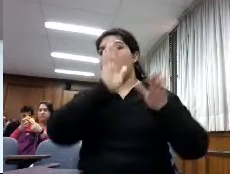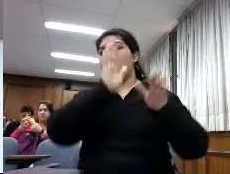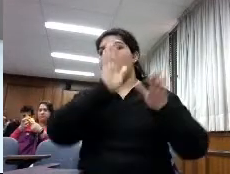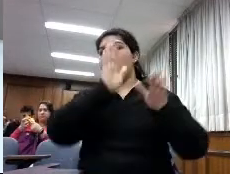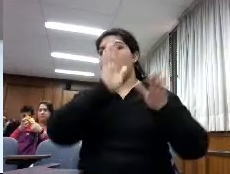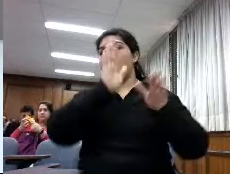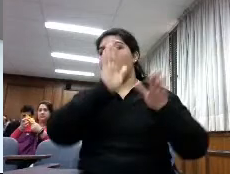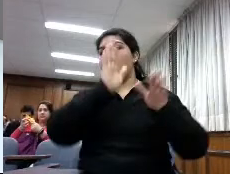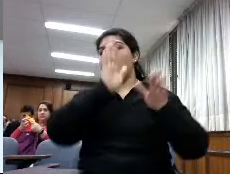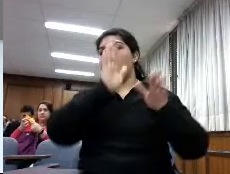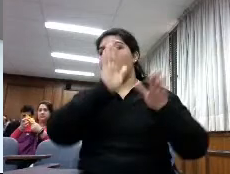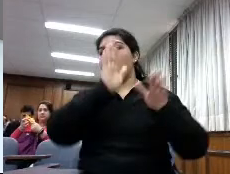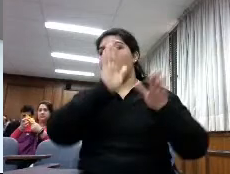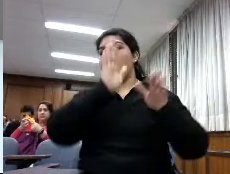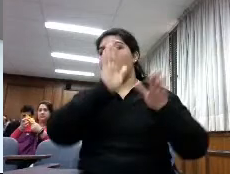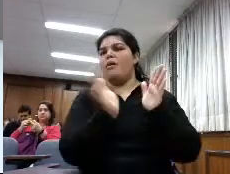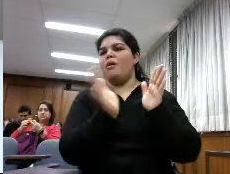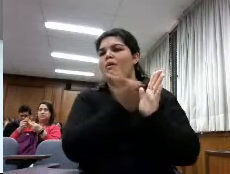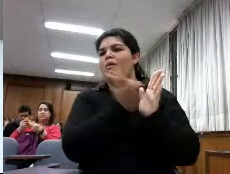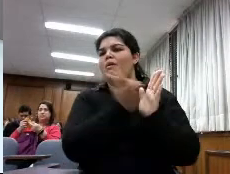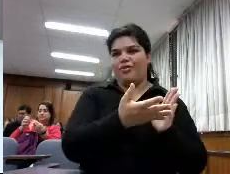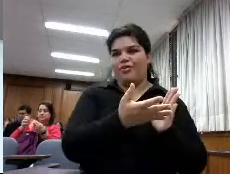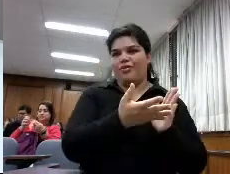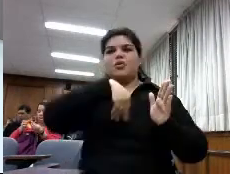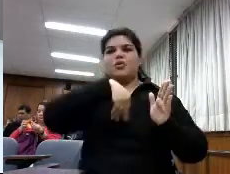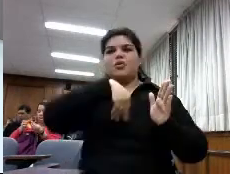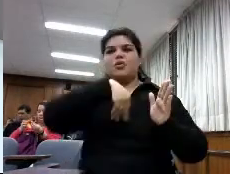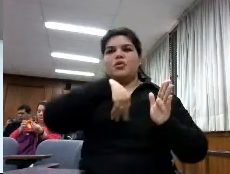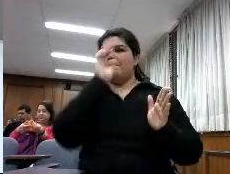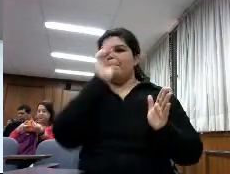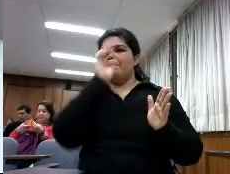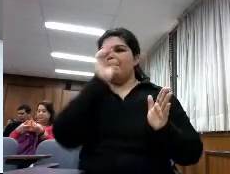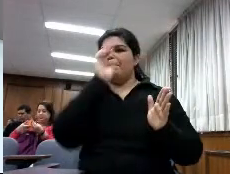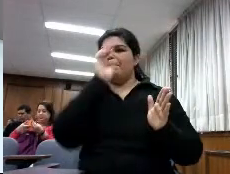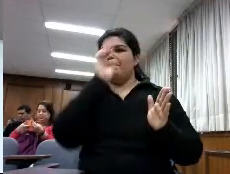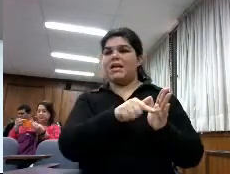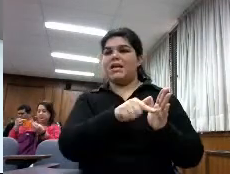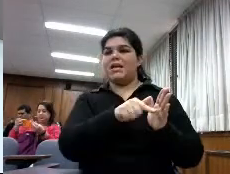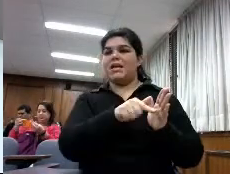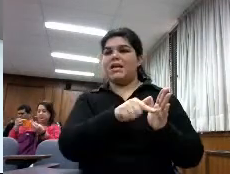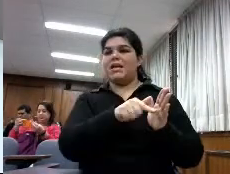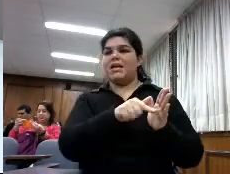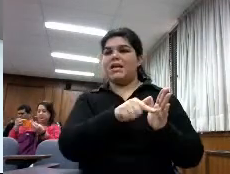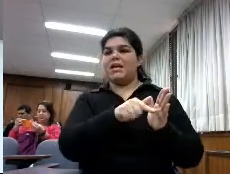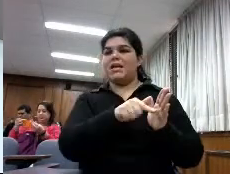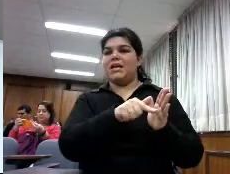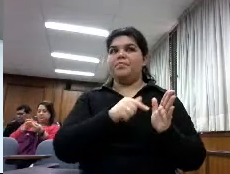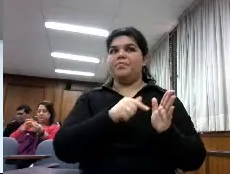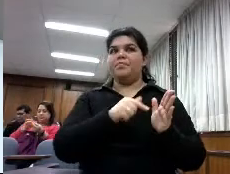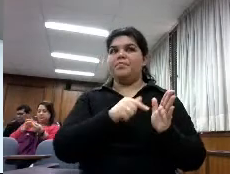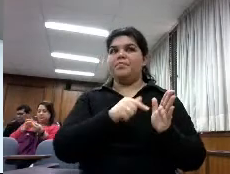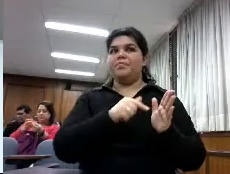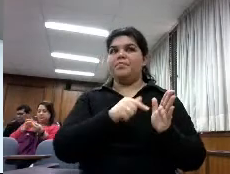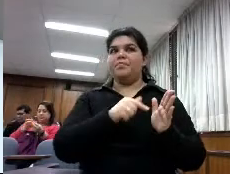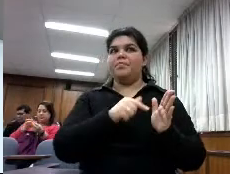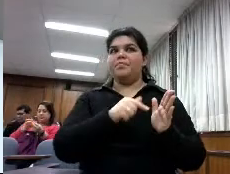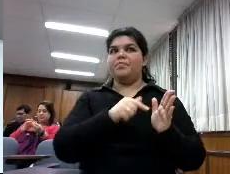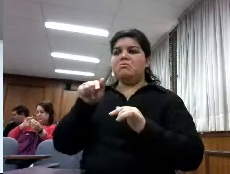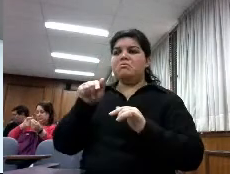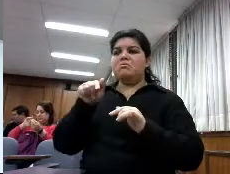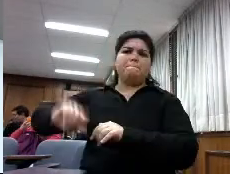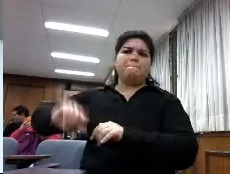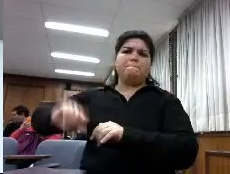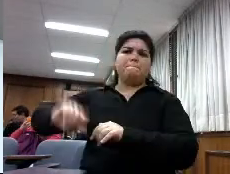para informarse iban a través de medios sociales pero sin embargo existía una contradicción consideraban que la fiabilidad de la